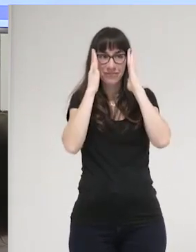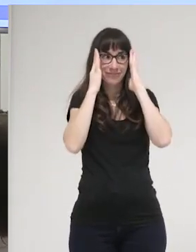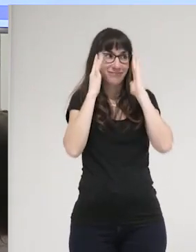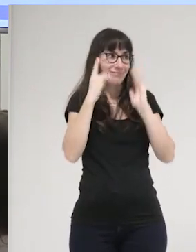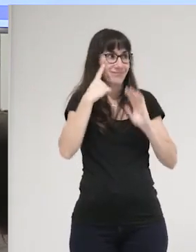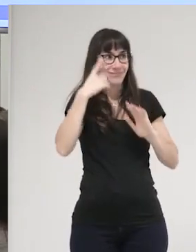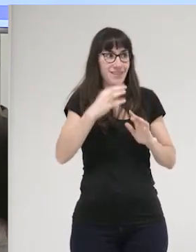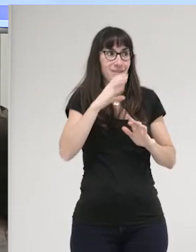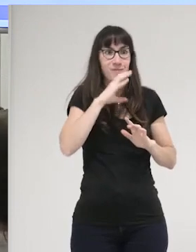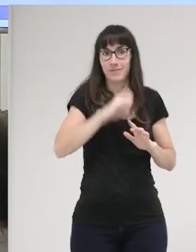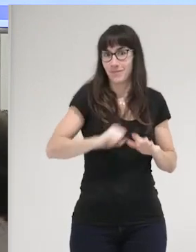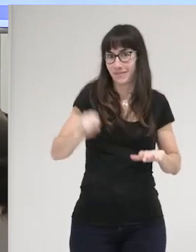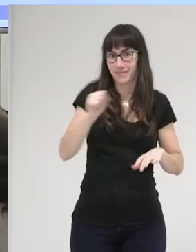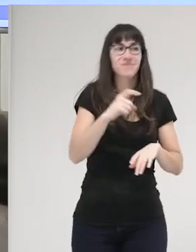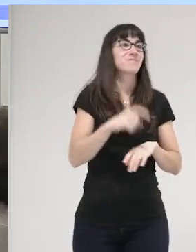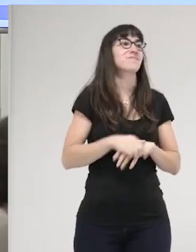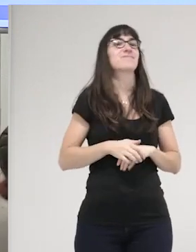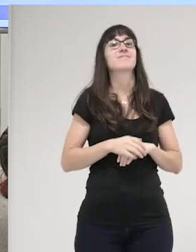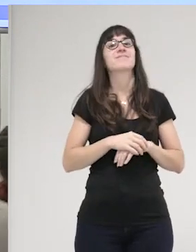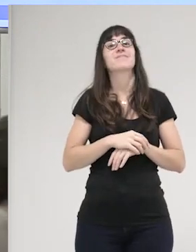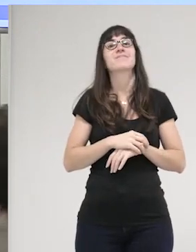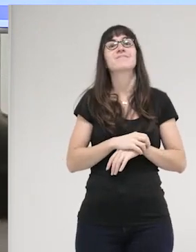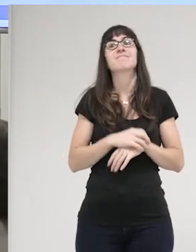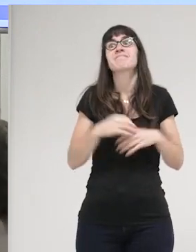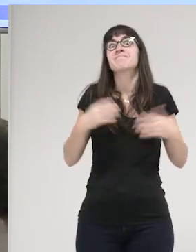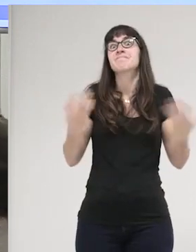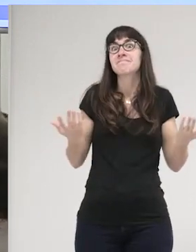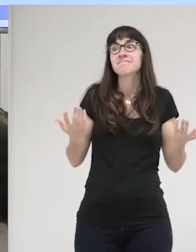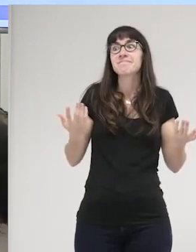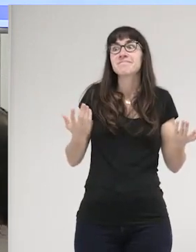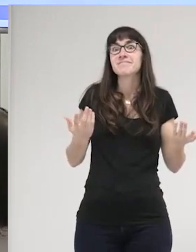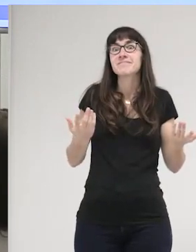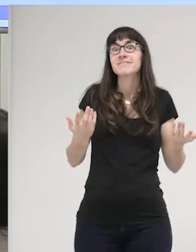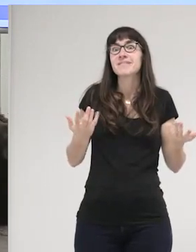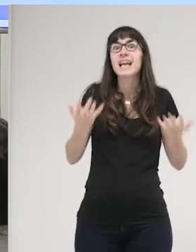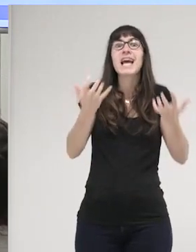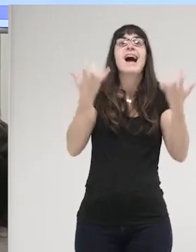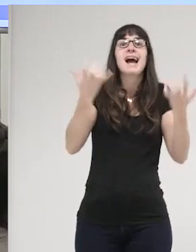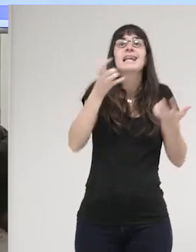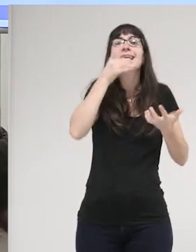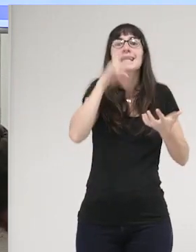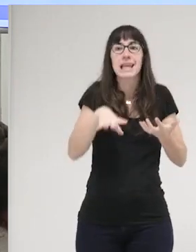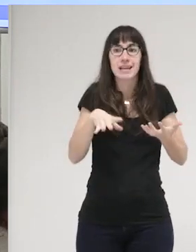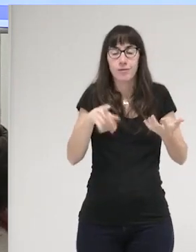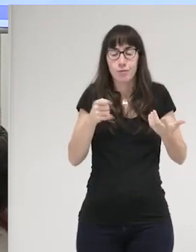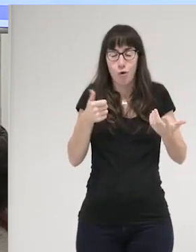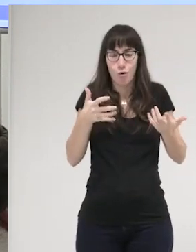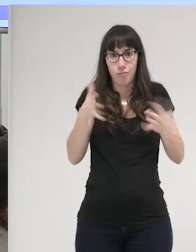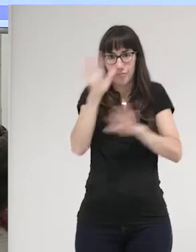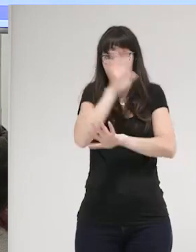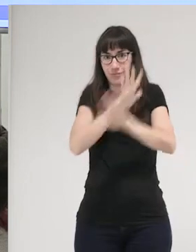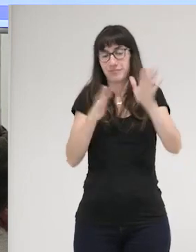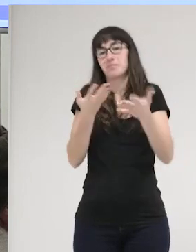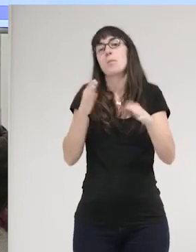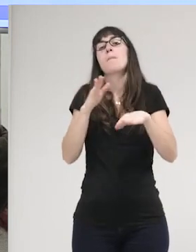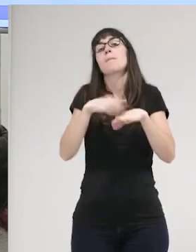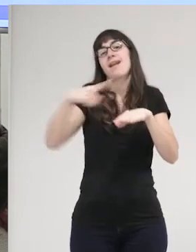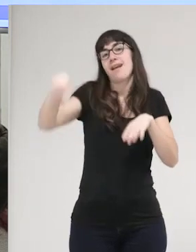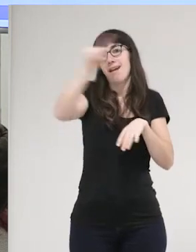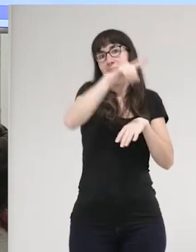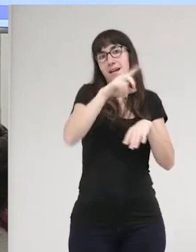buenísimo vale o sea claro es todo de quien gana aquí o sea es terrible o sea bueno pero para que veáis que